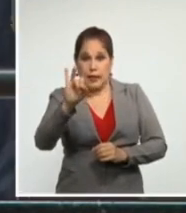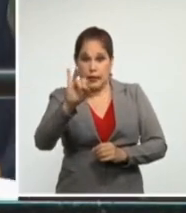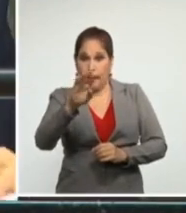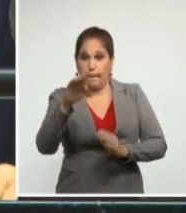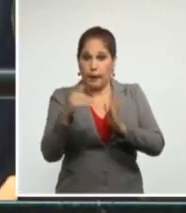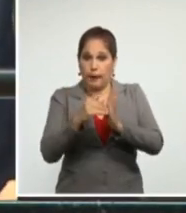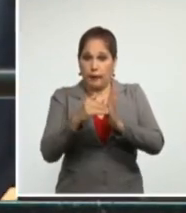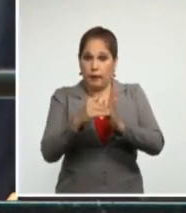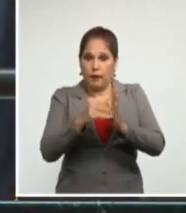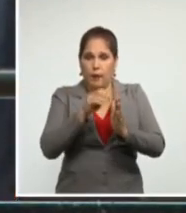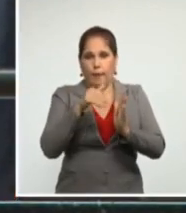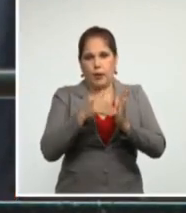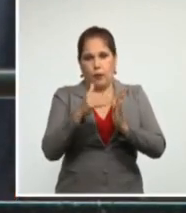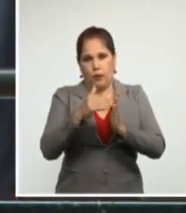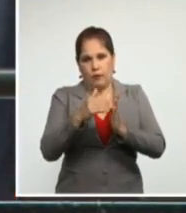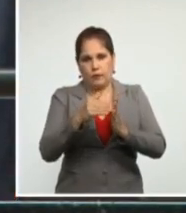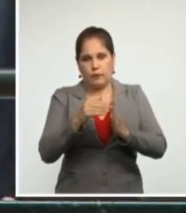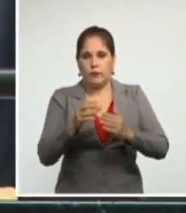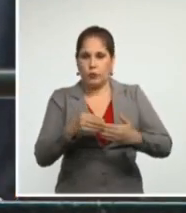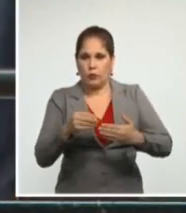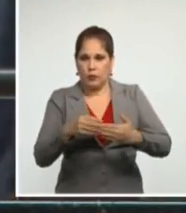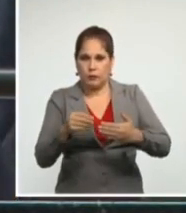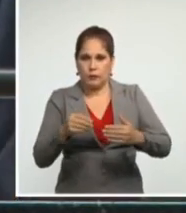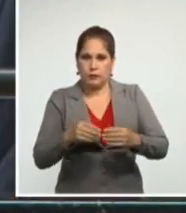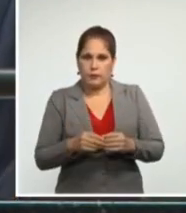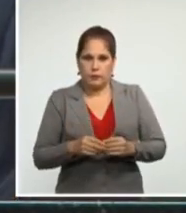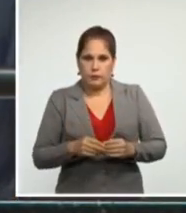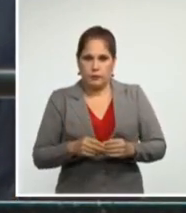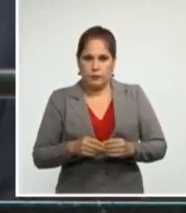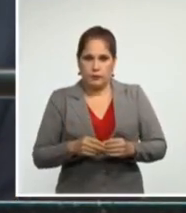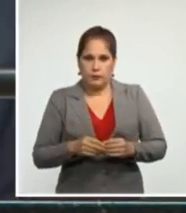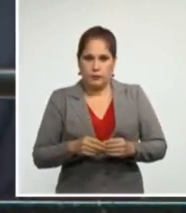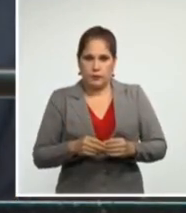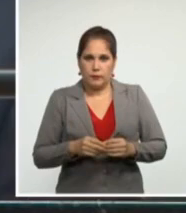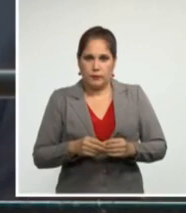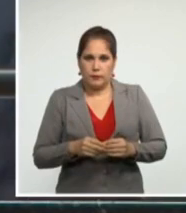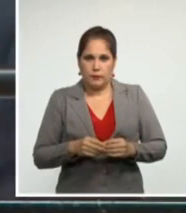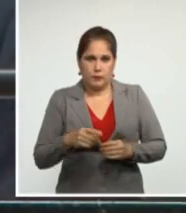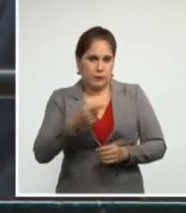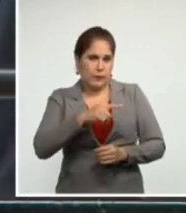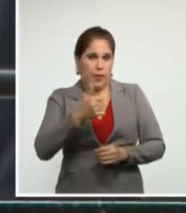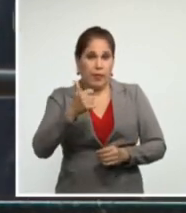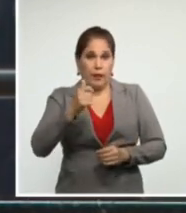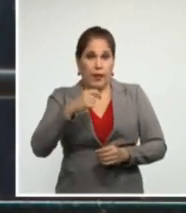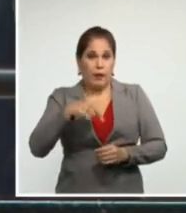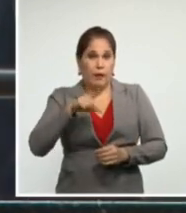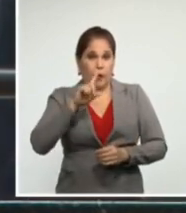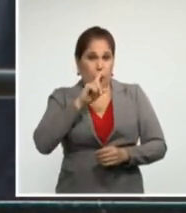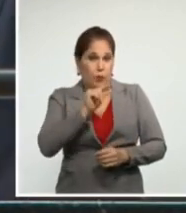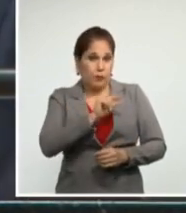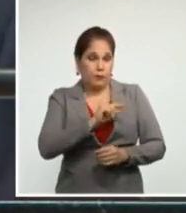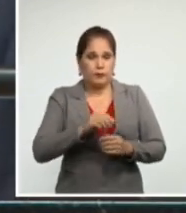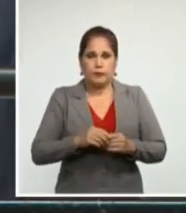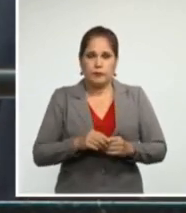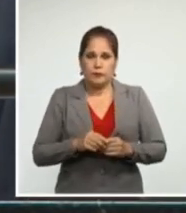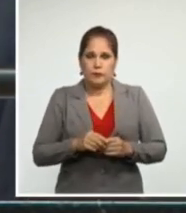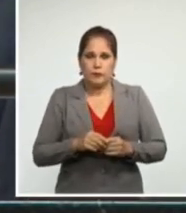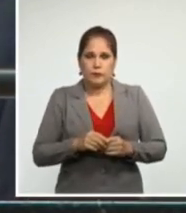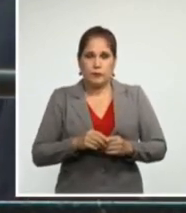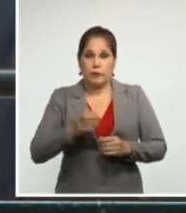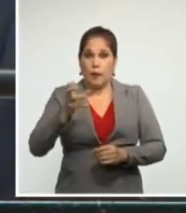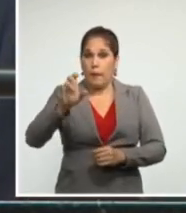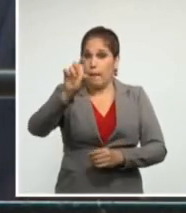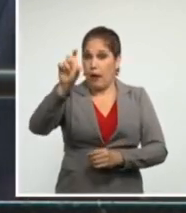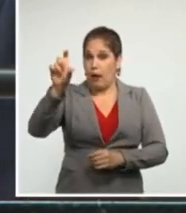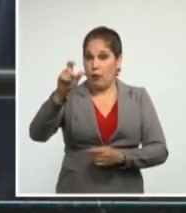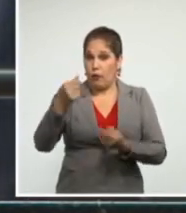millones. El pasado 10 de junio nuestro sistema bancario y